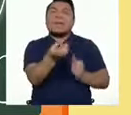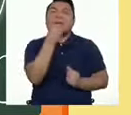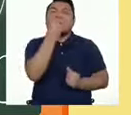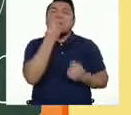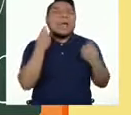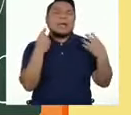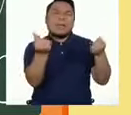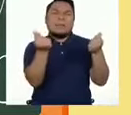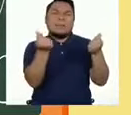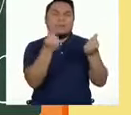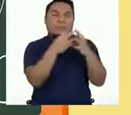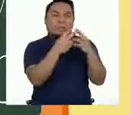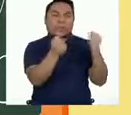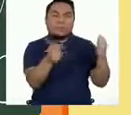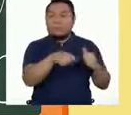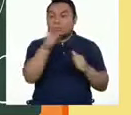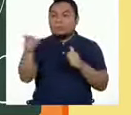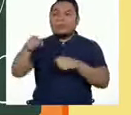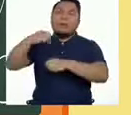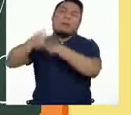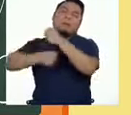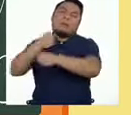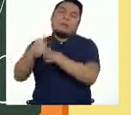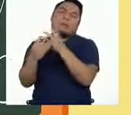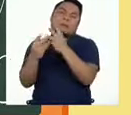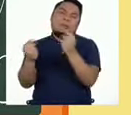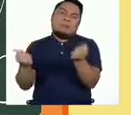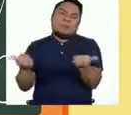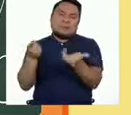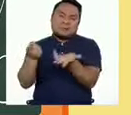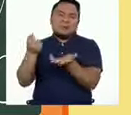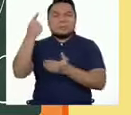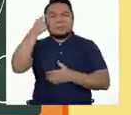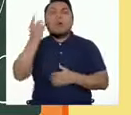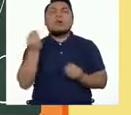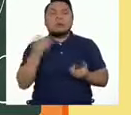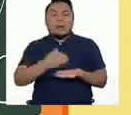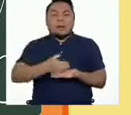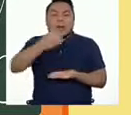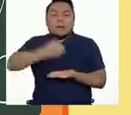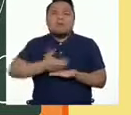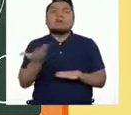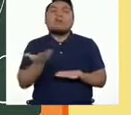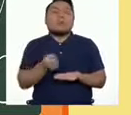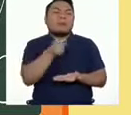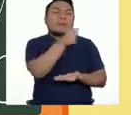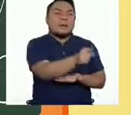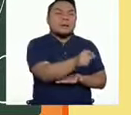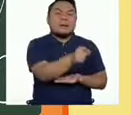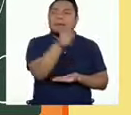rápido y otro para los que no. ¿Dónde podemos ubicar la botella de plástico?